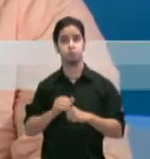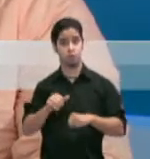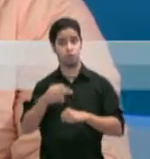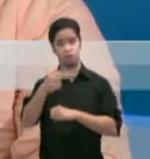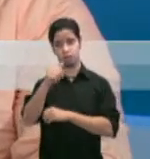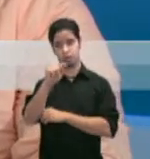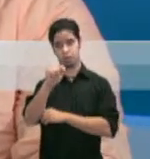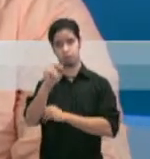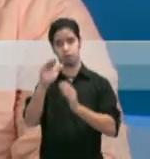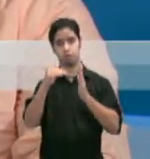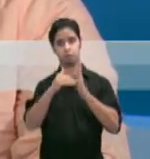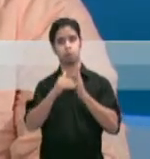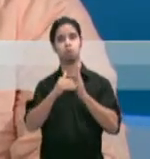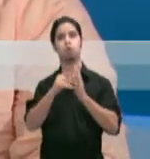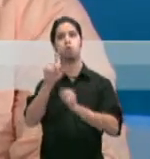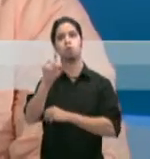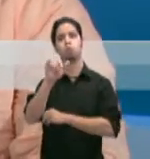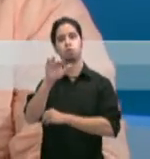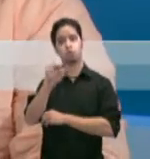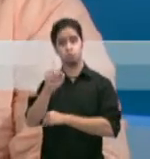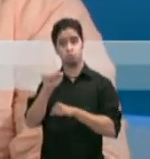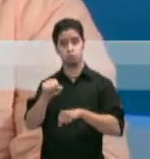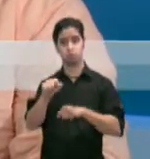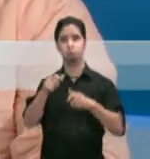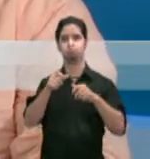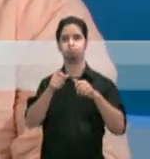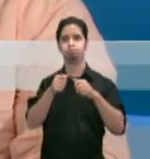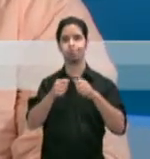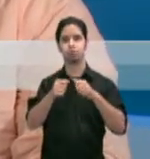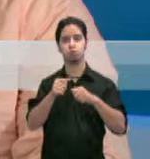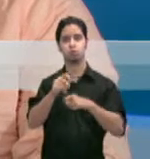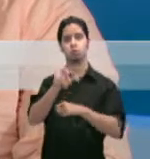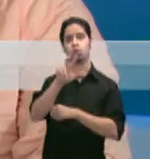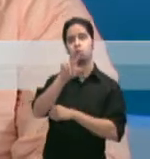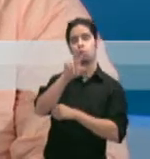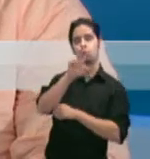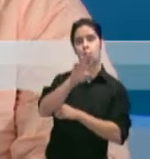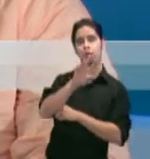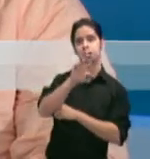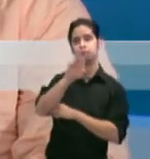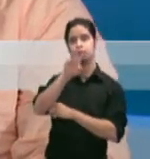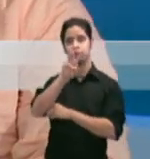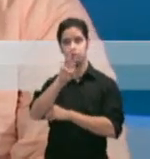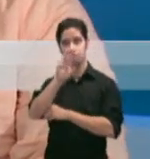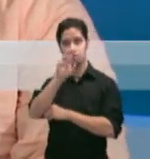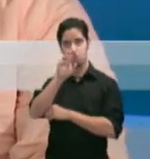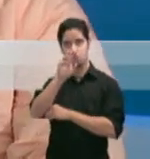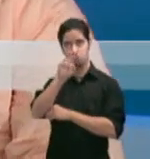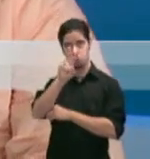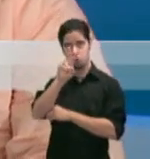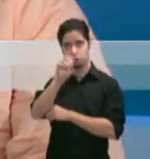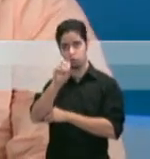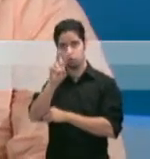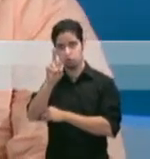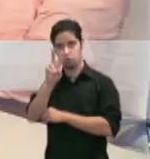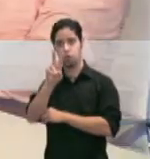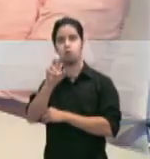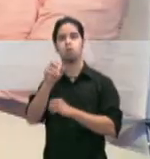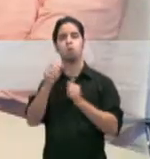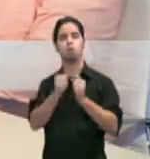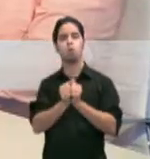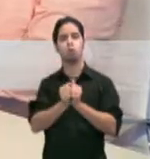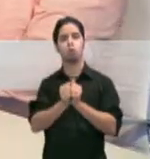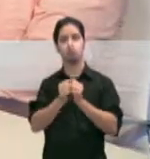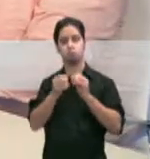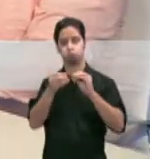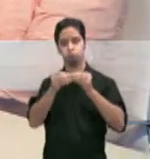bajo unsapato.com o enviar un mensaje de texto al 46202 con la palabra HIT16. Tú eres el HIT16. El